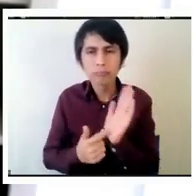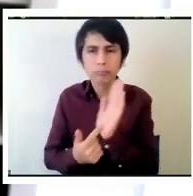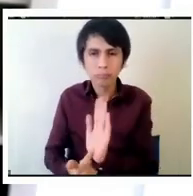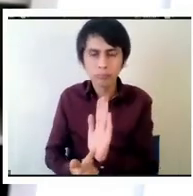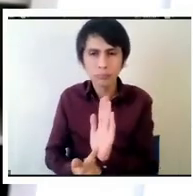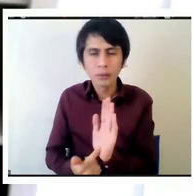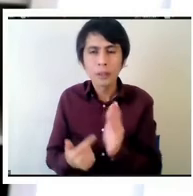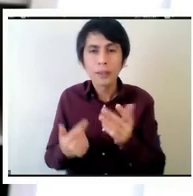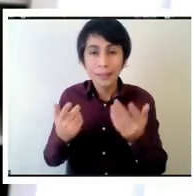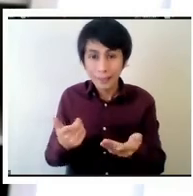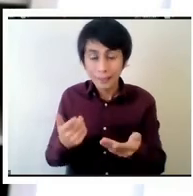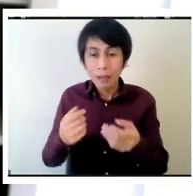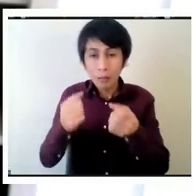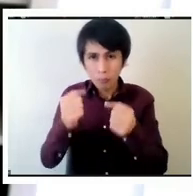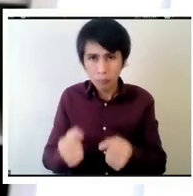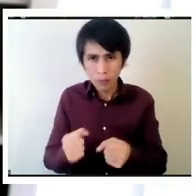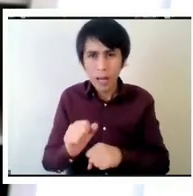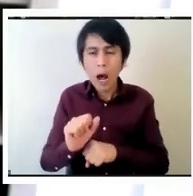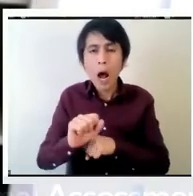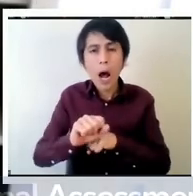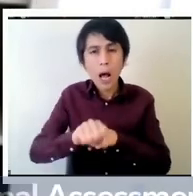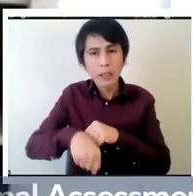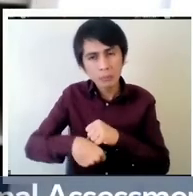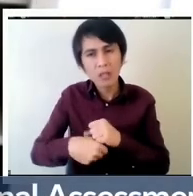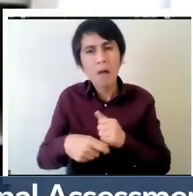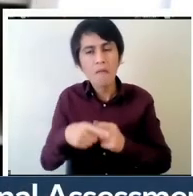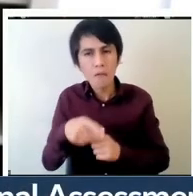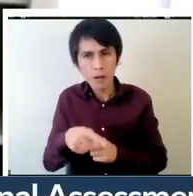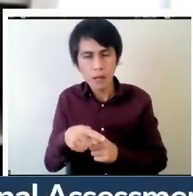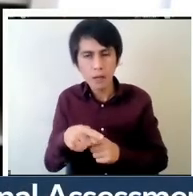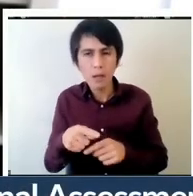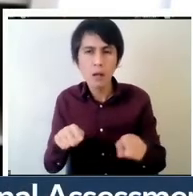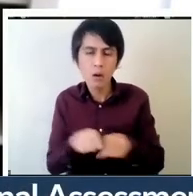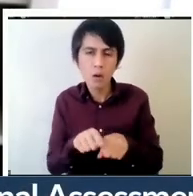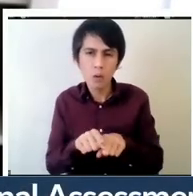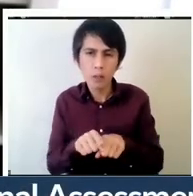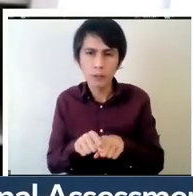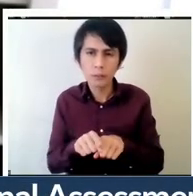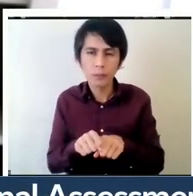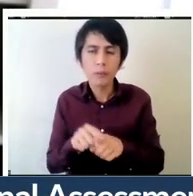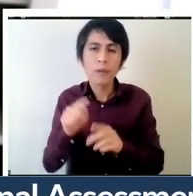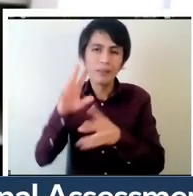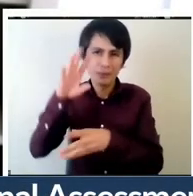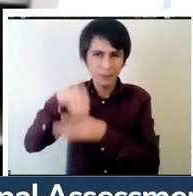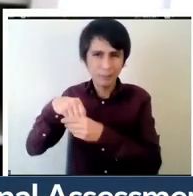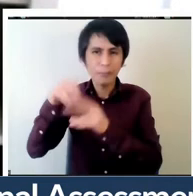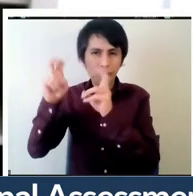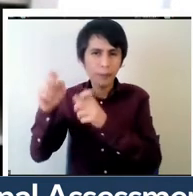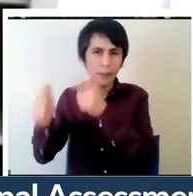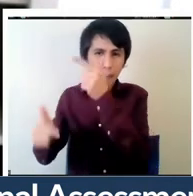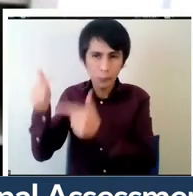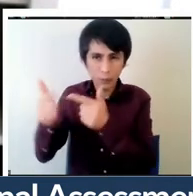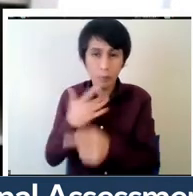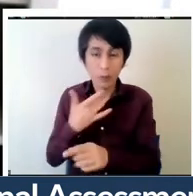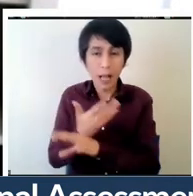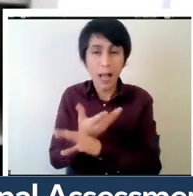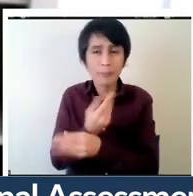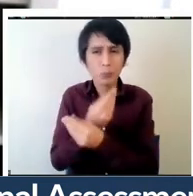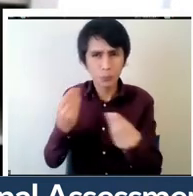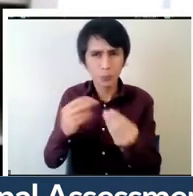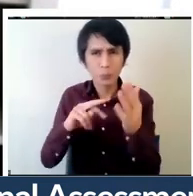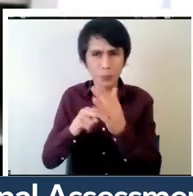ser aceptable cierto a través del en el espectro digamos político porque hay muchos problemas y argumentos respecto de esto